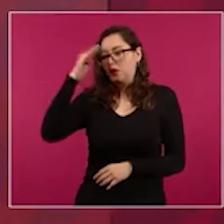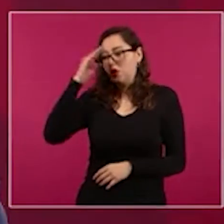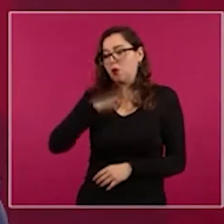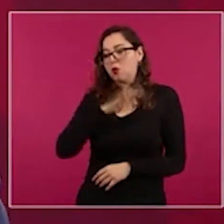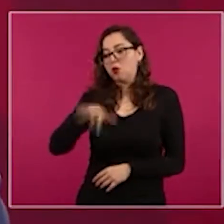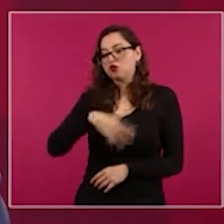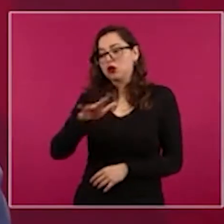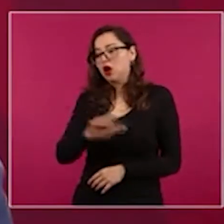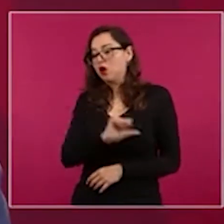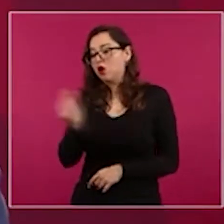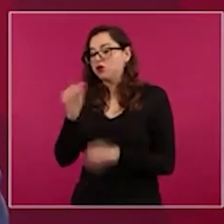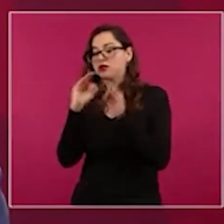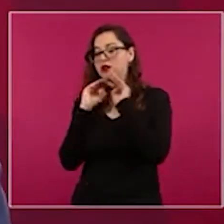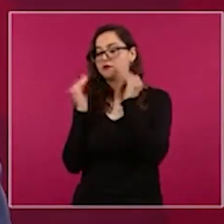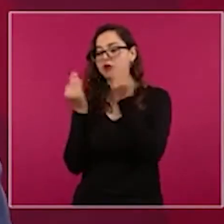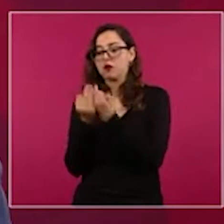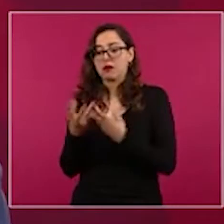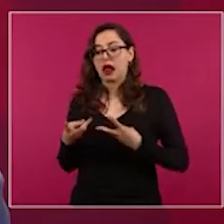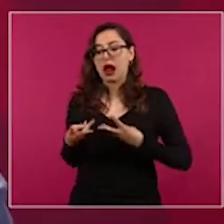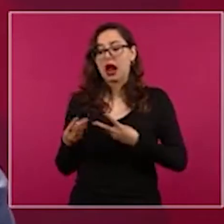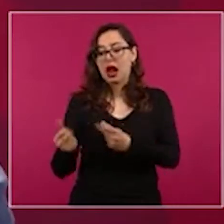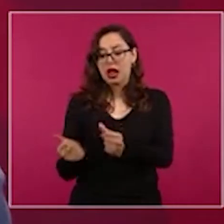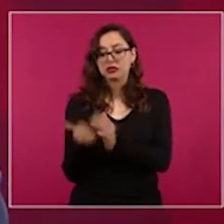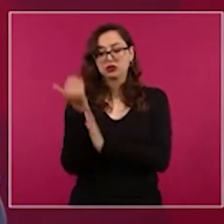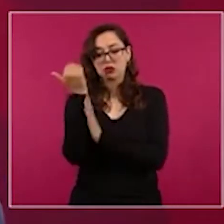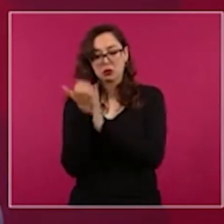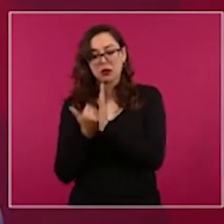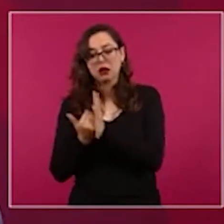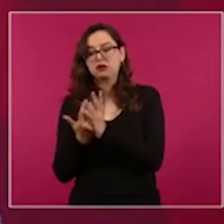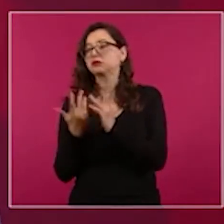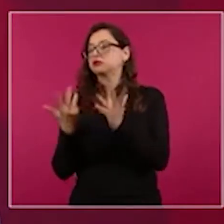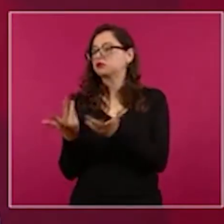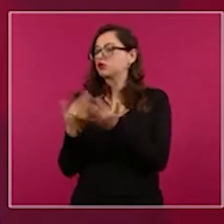no se gaste, que todos ayudemos.